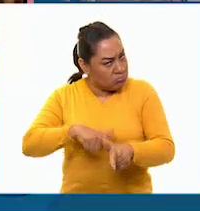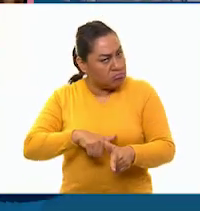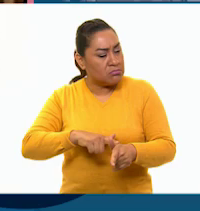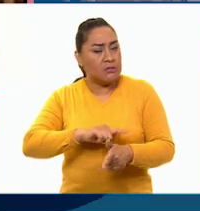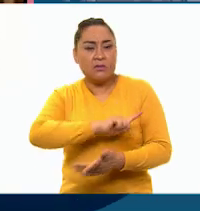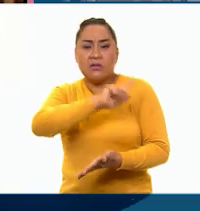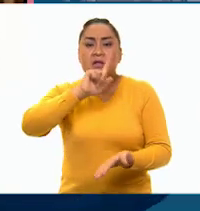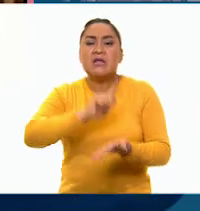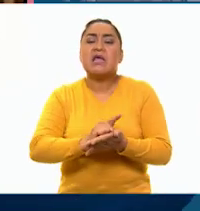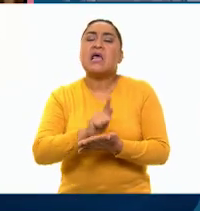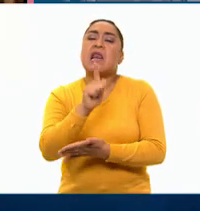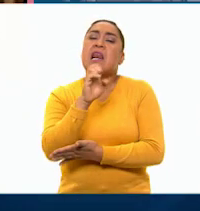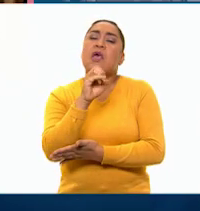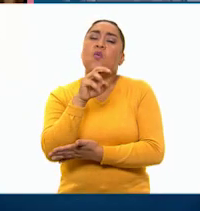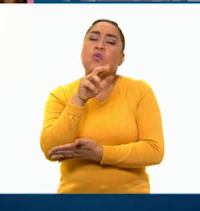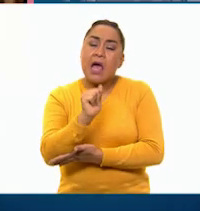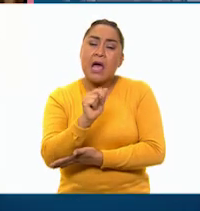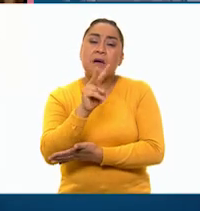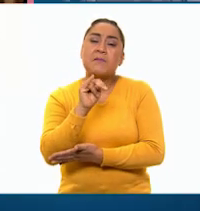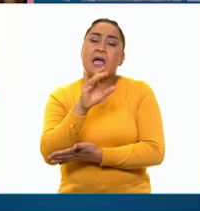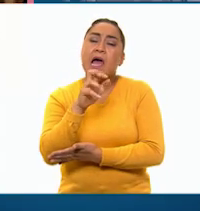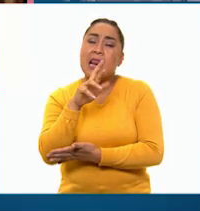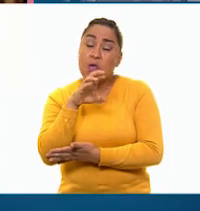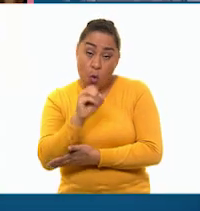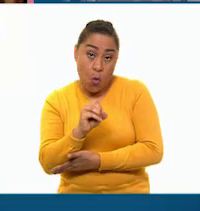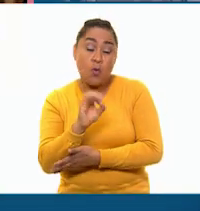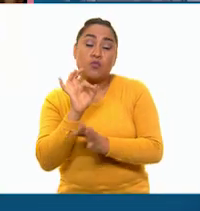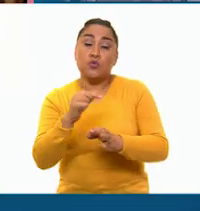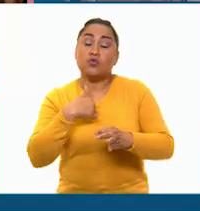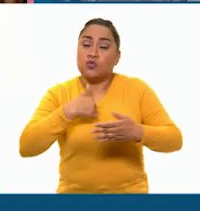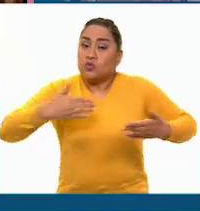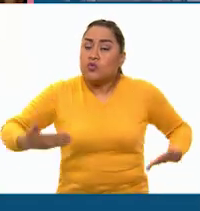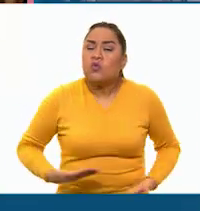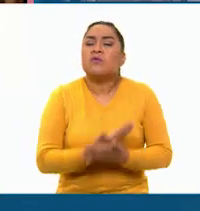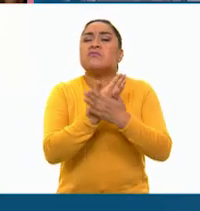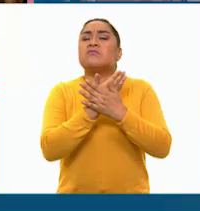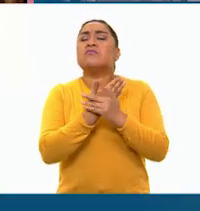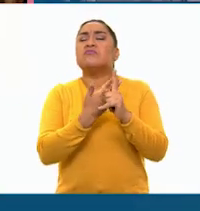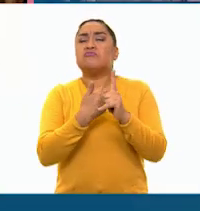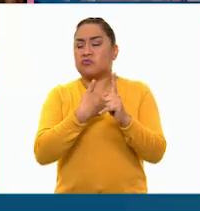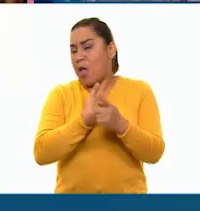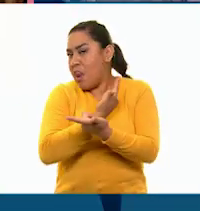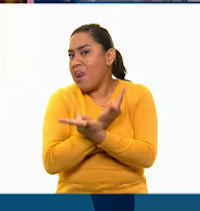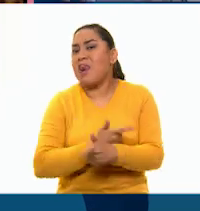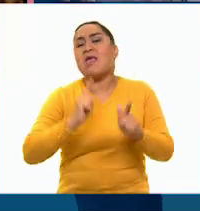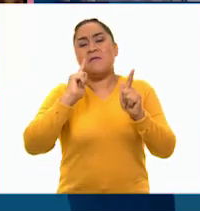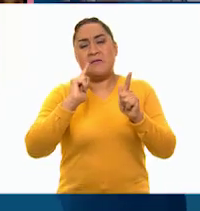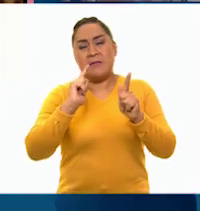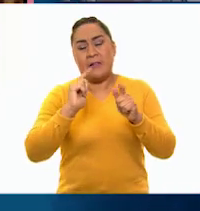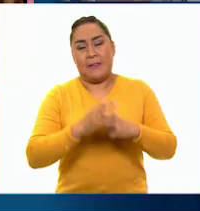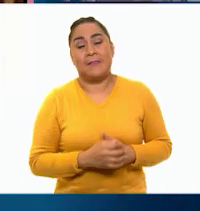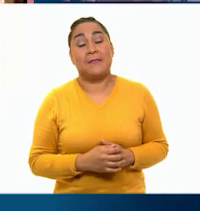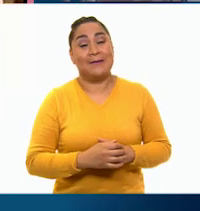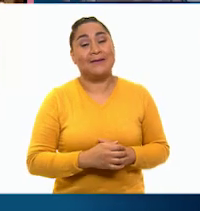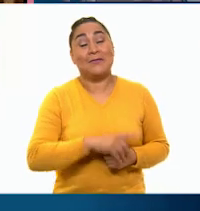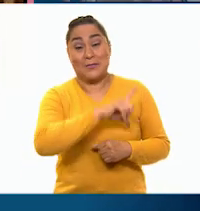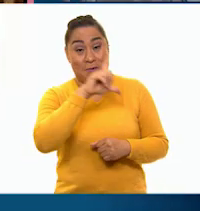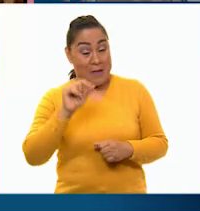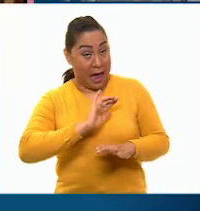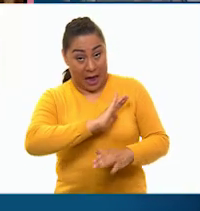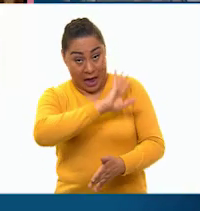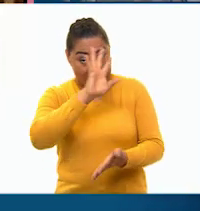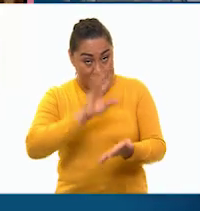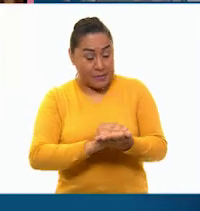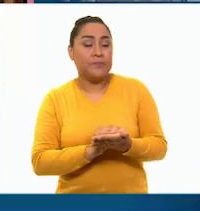a ser Leona. Leona Vicario porque nací para ser libre. Después de la boda